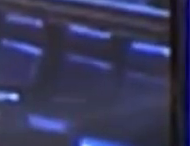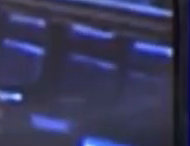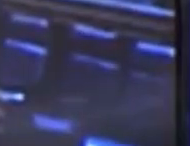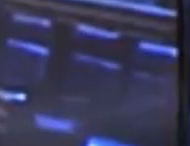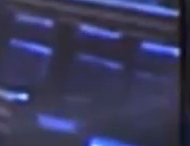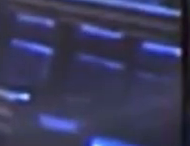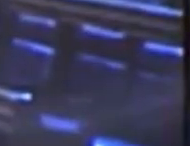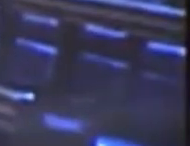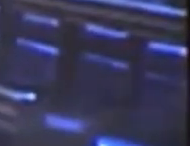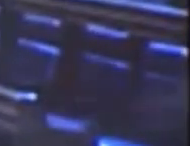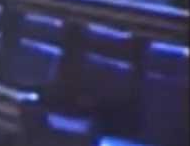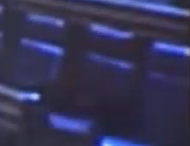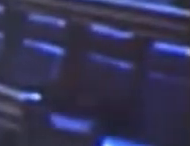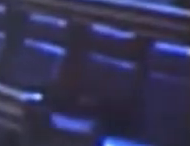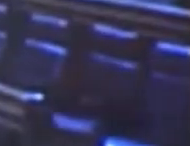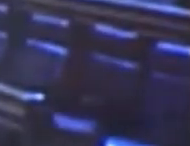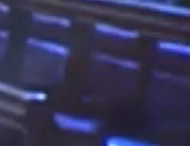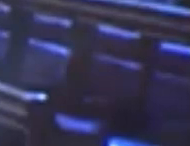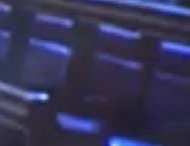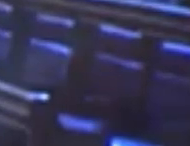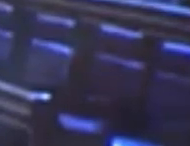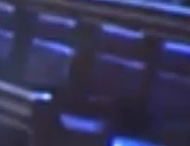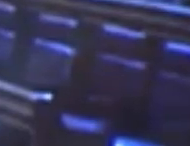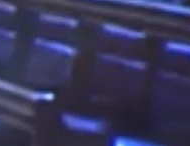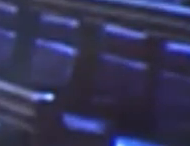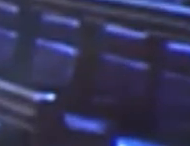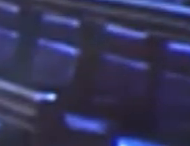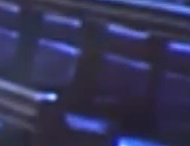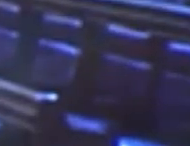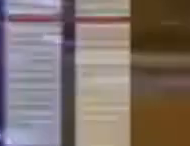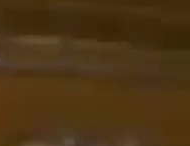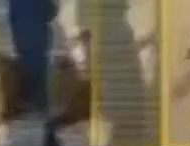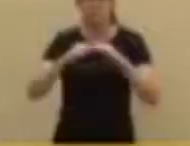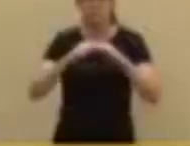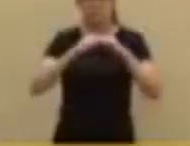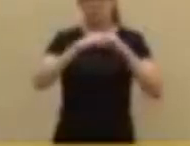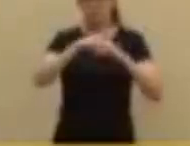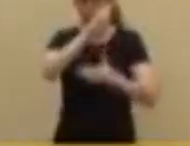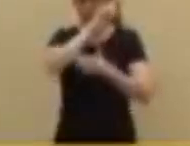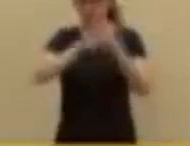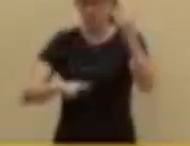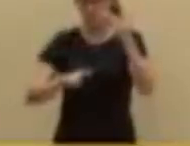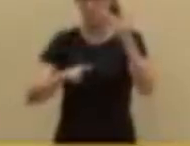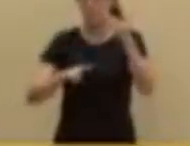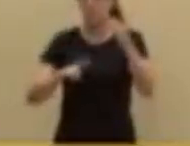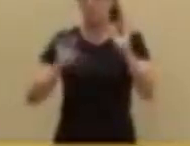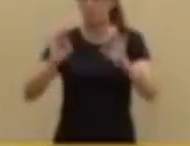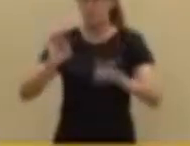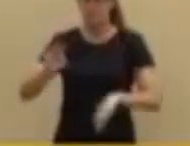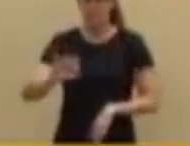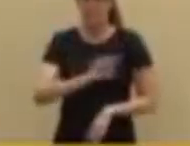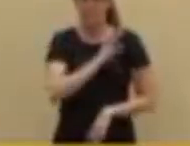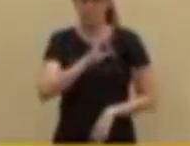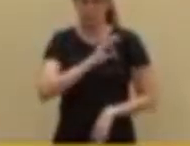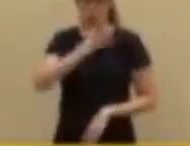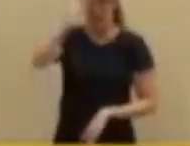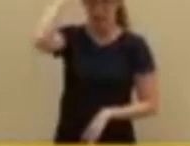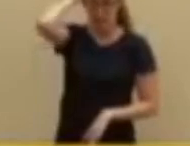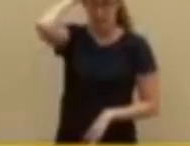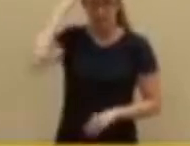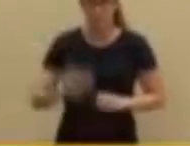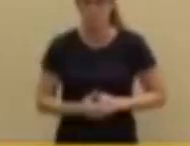la cantidad de personas que están muriendo allí, la falta completa de abastecimientos, de medicamentos, de alimentos,